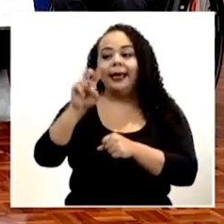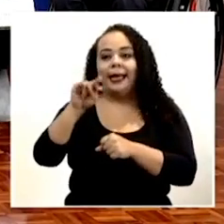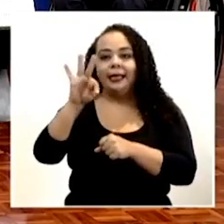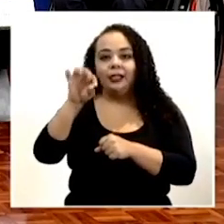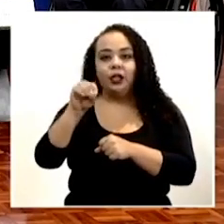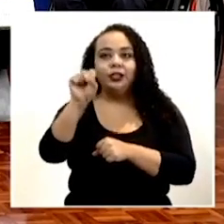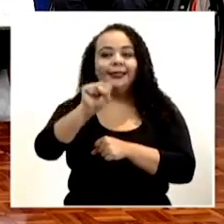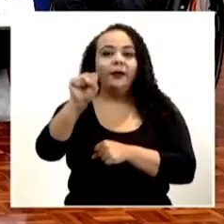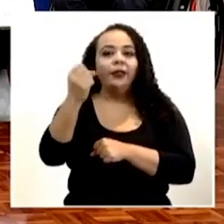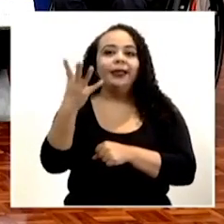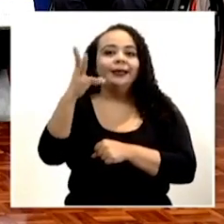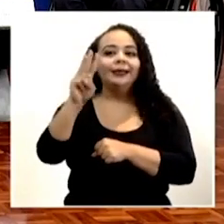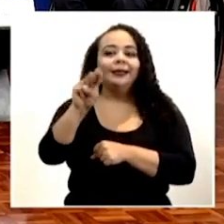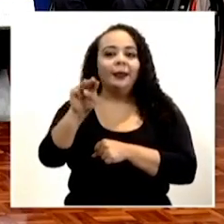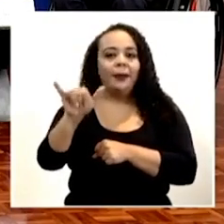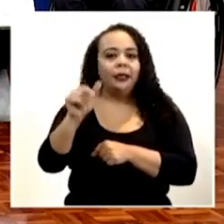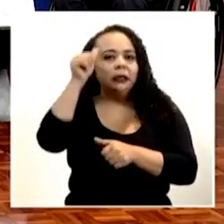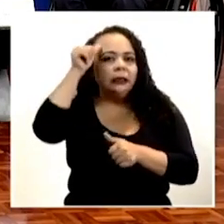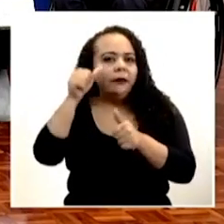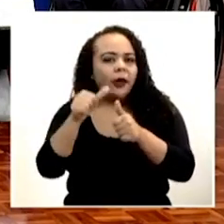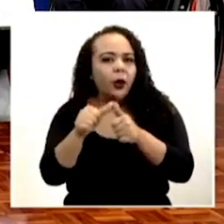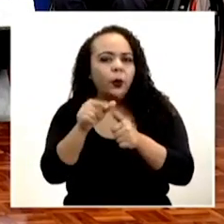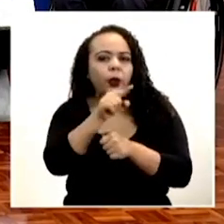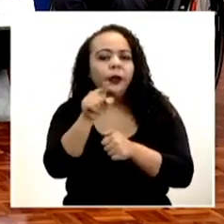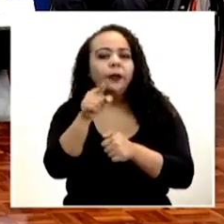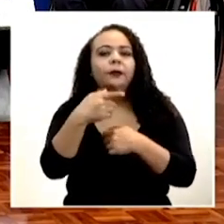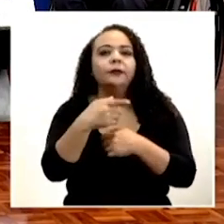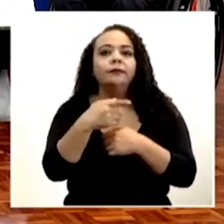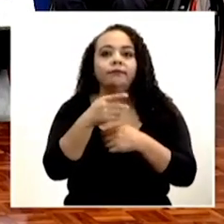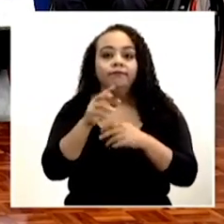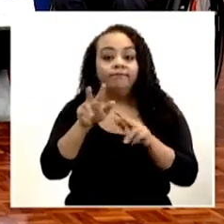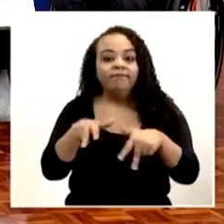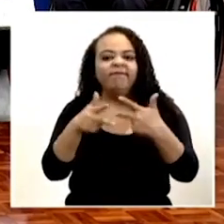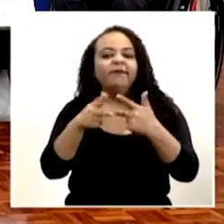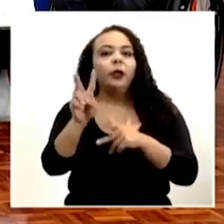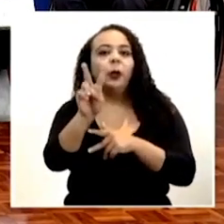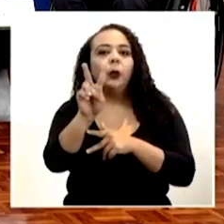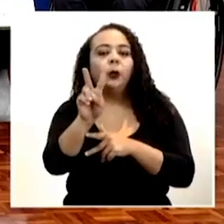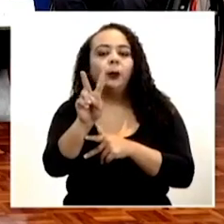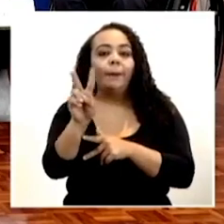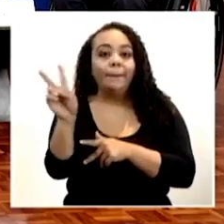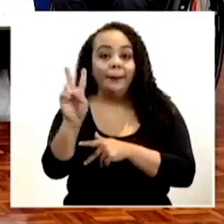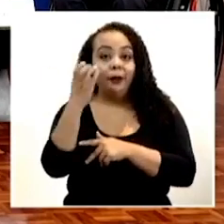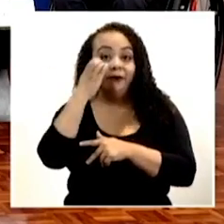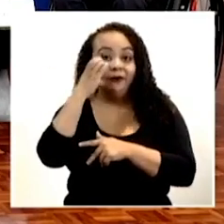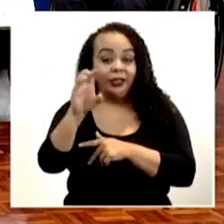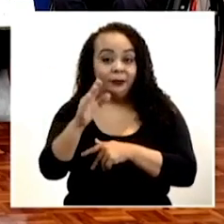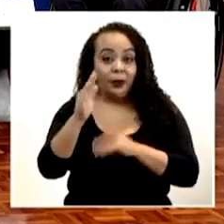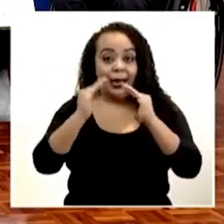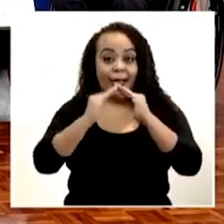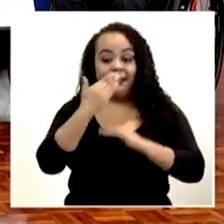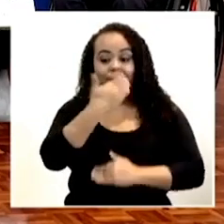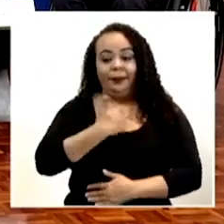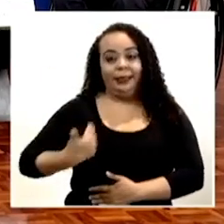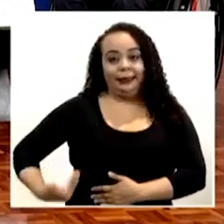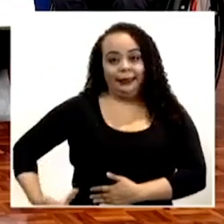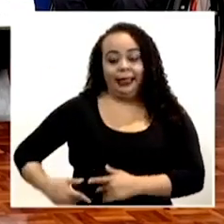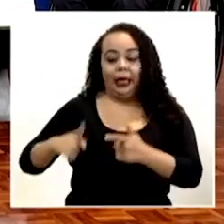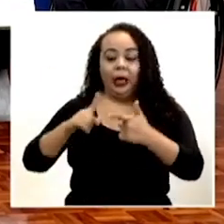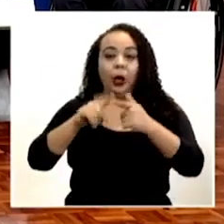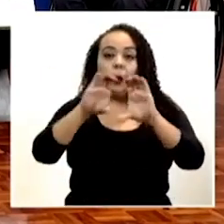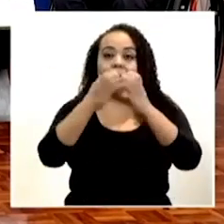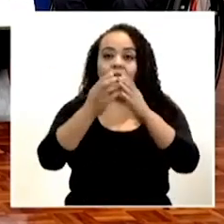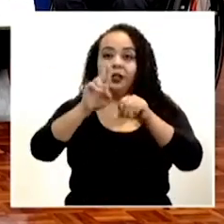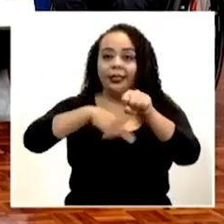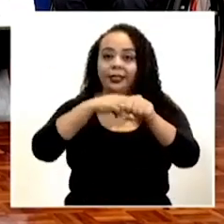16 de mayo. Les recordamos que se estarán transmitiendo a través del Facebook de Casa Presidencial de la Comisión